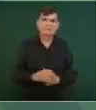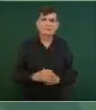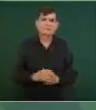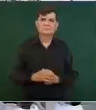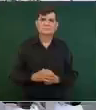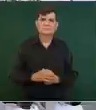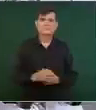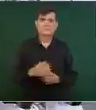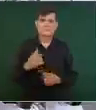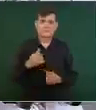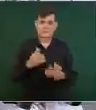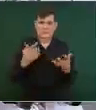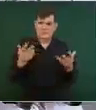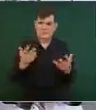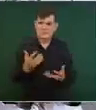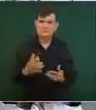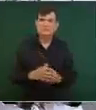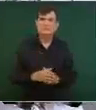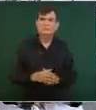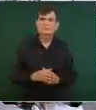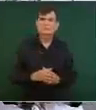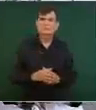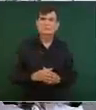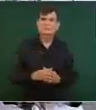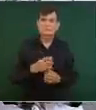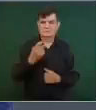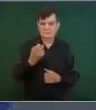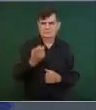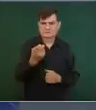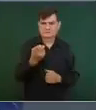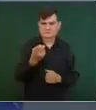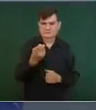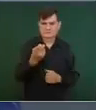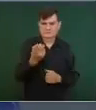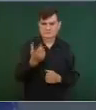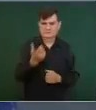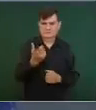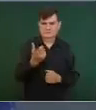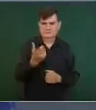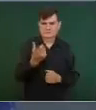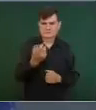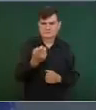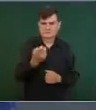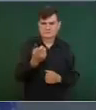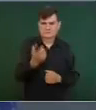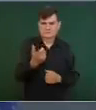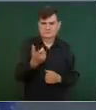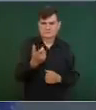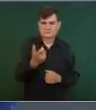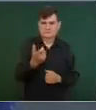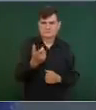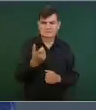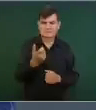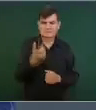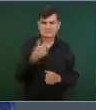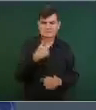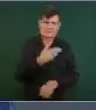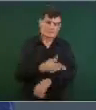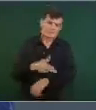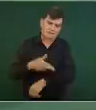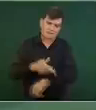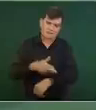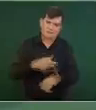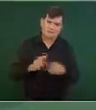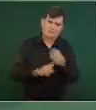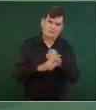Vamos a... Con ese dinero queremos que se resuelva todo el